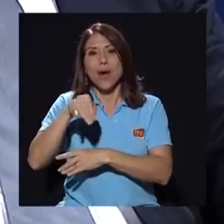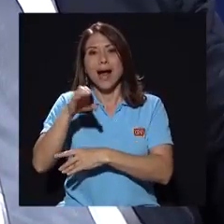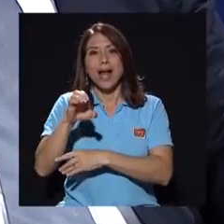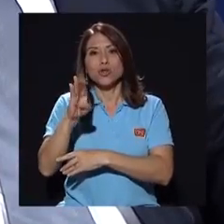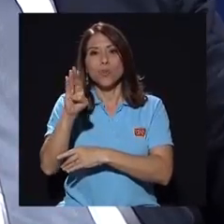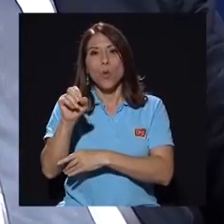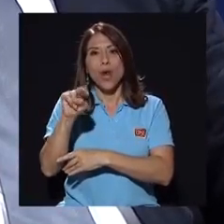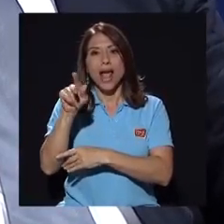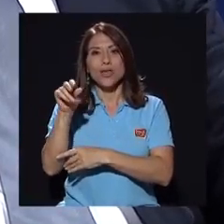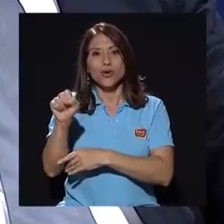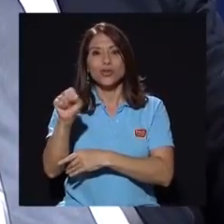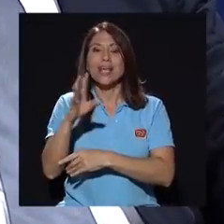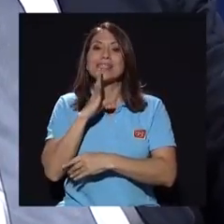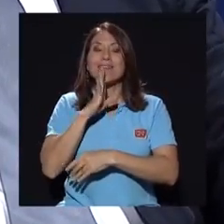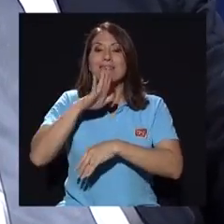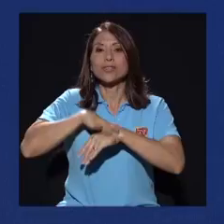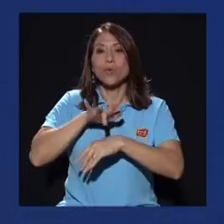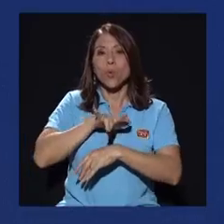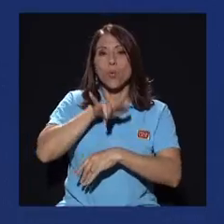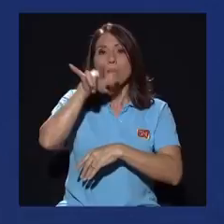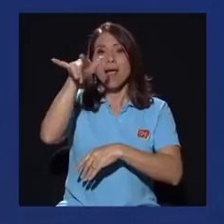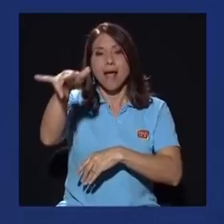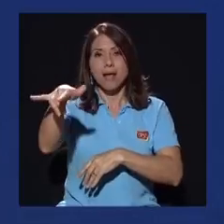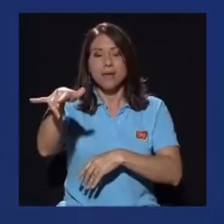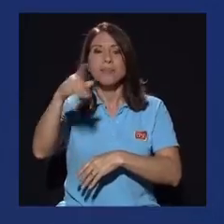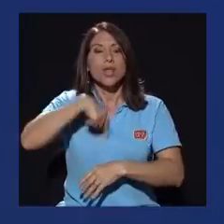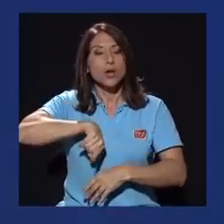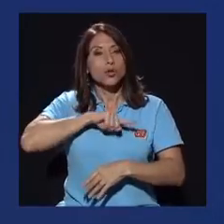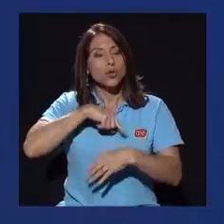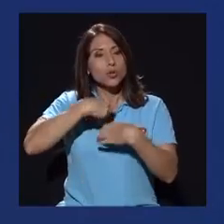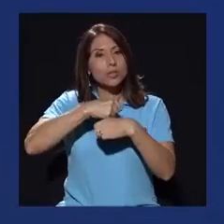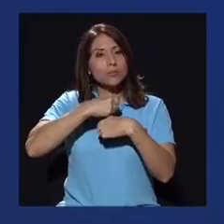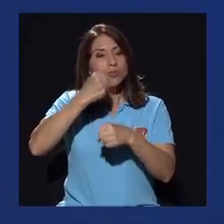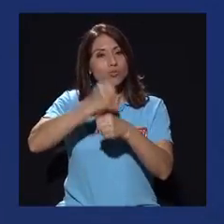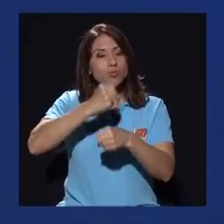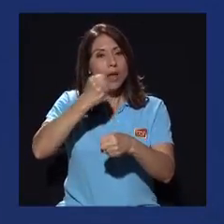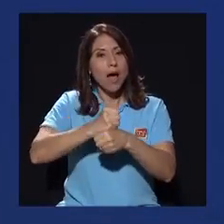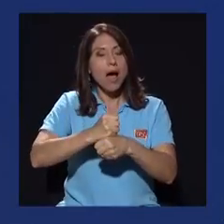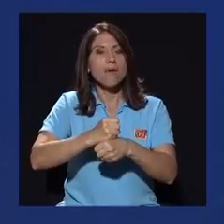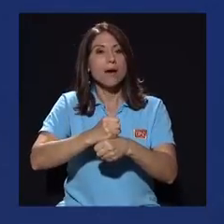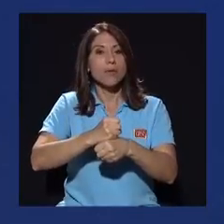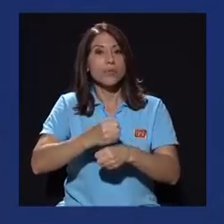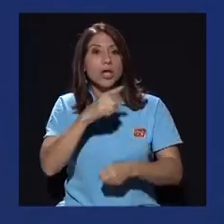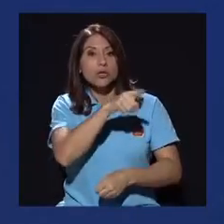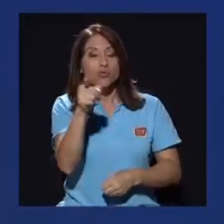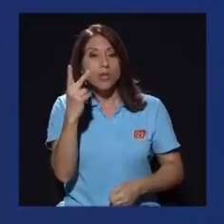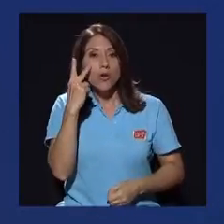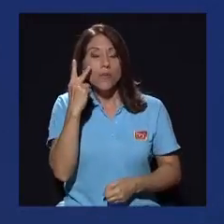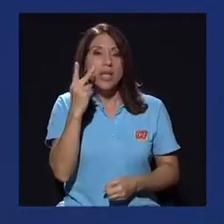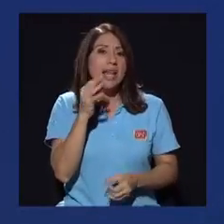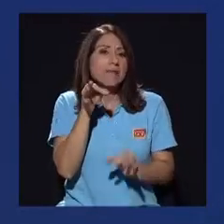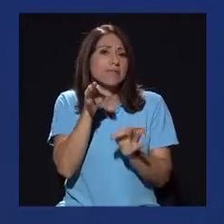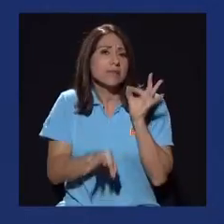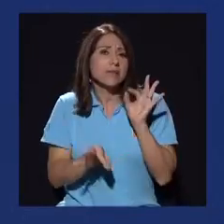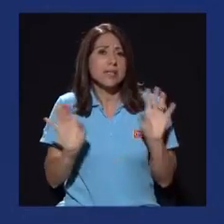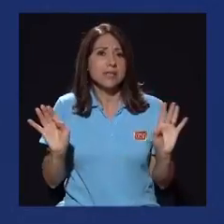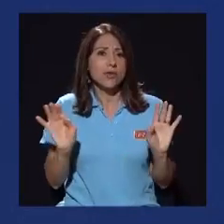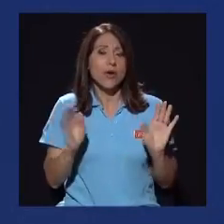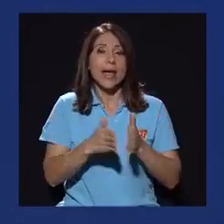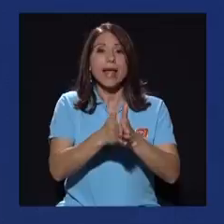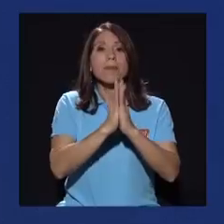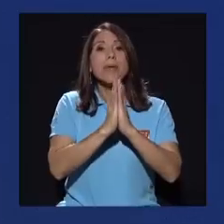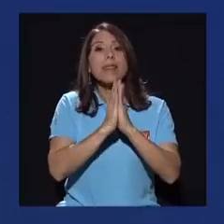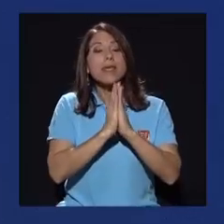viaje que se hablaba afuera del país. Nosotros hicimos un trabajo que en realidad, si ustedes lo ven, era bastante